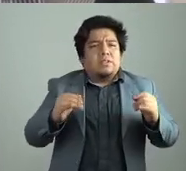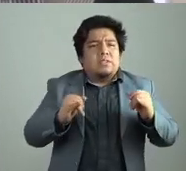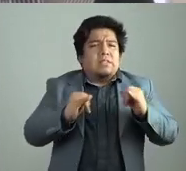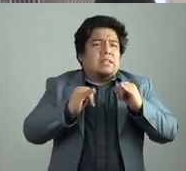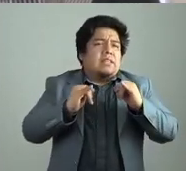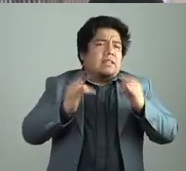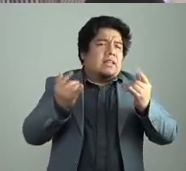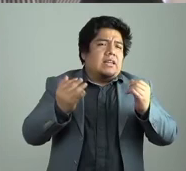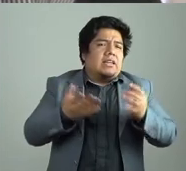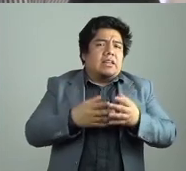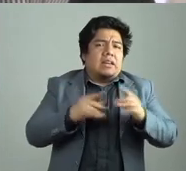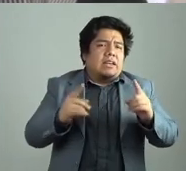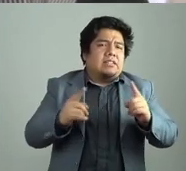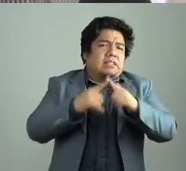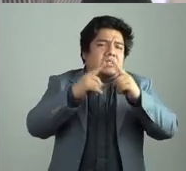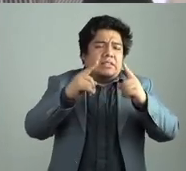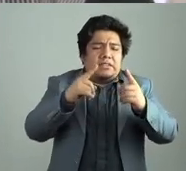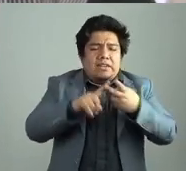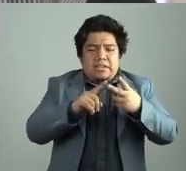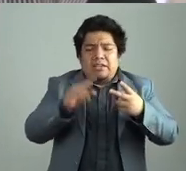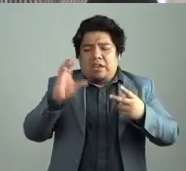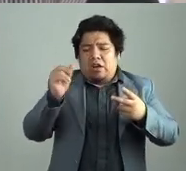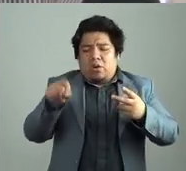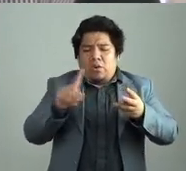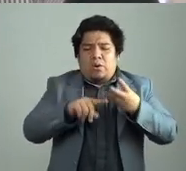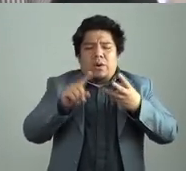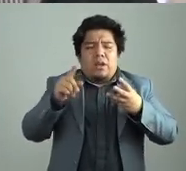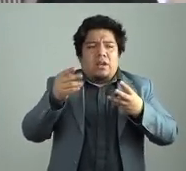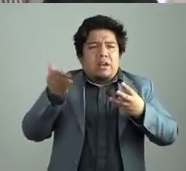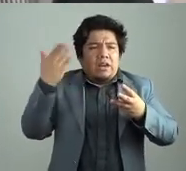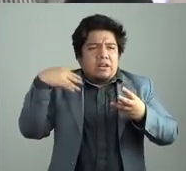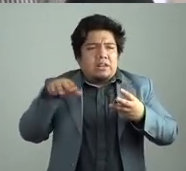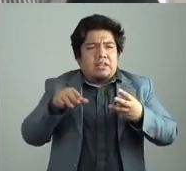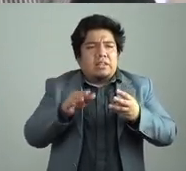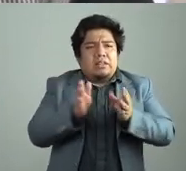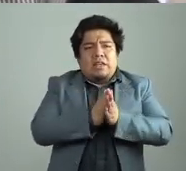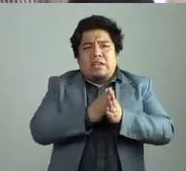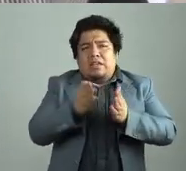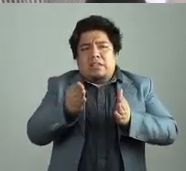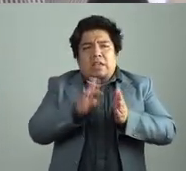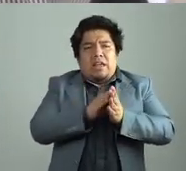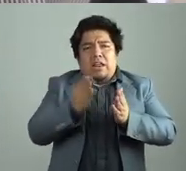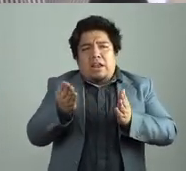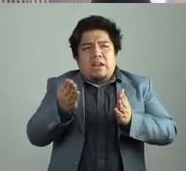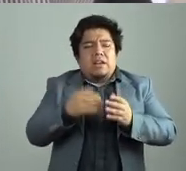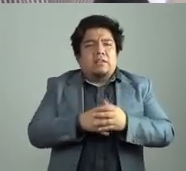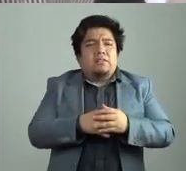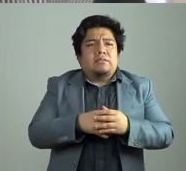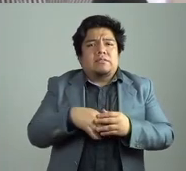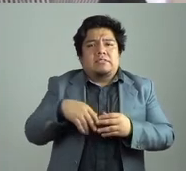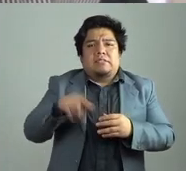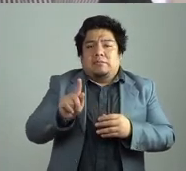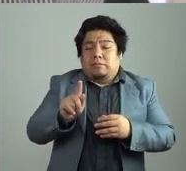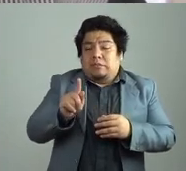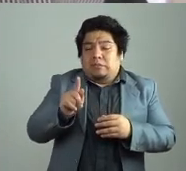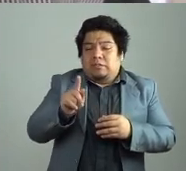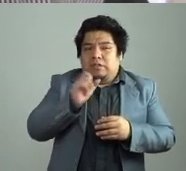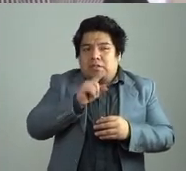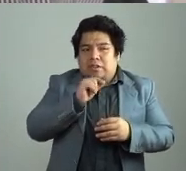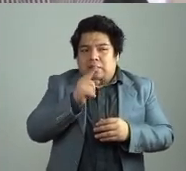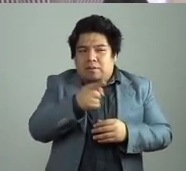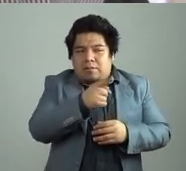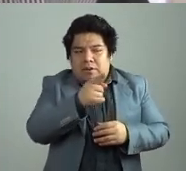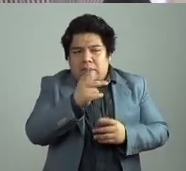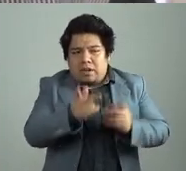y hay autores, y aparte, pues, también se suele preguntarse a los autores siempre